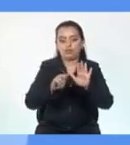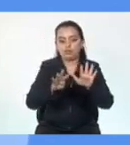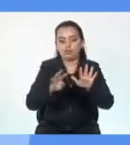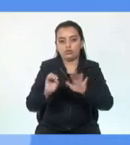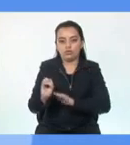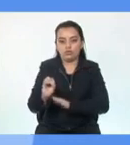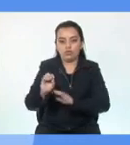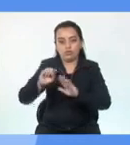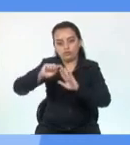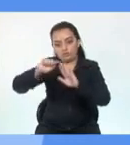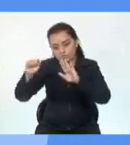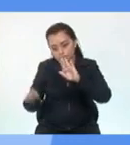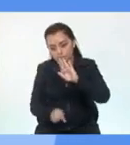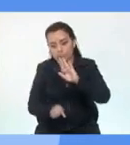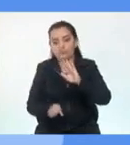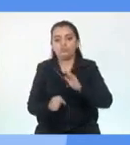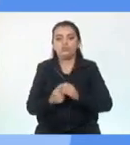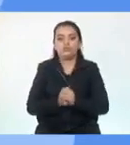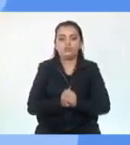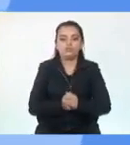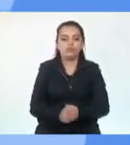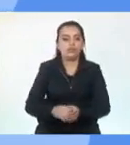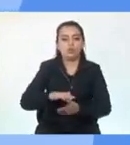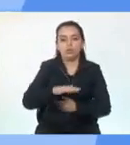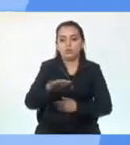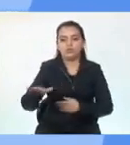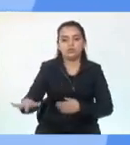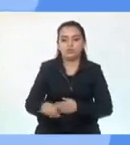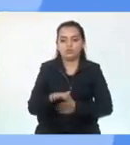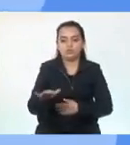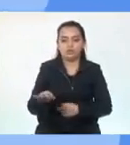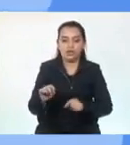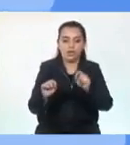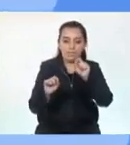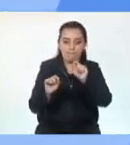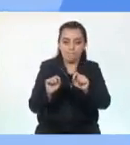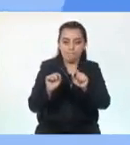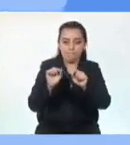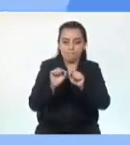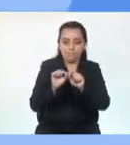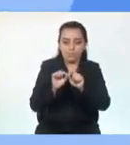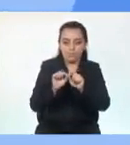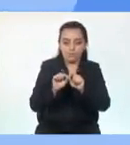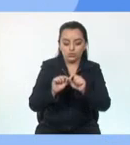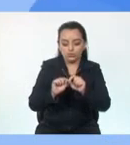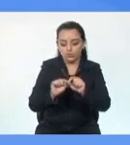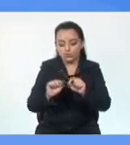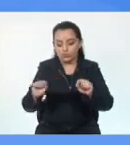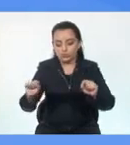es la distancia que hay entre un lugar cualquiera de la Tierra y el eje ecuador terrestre.